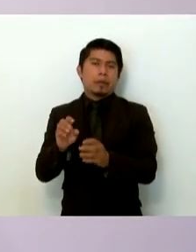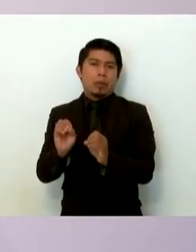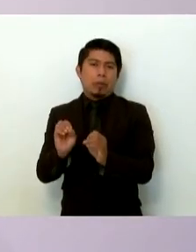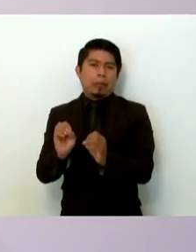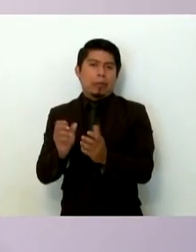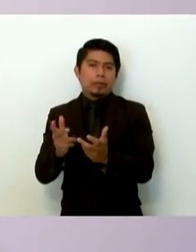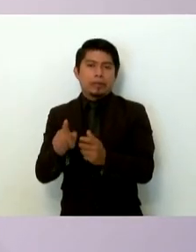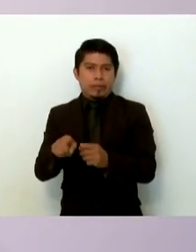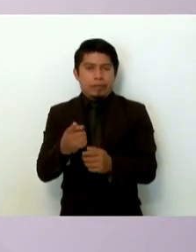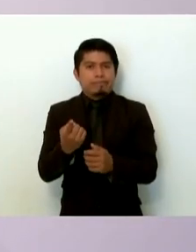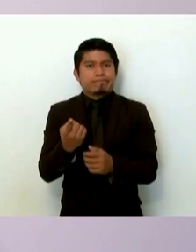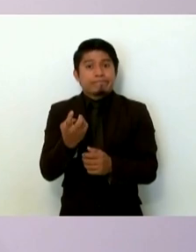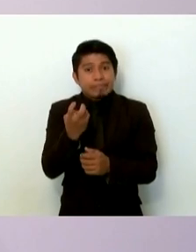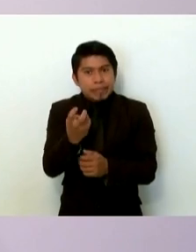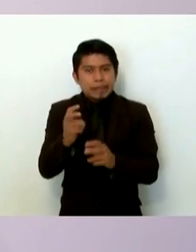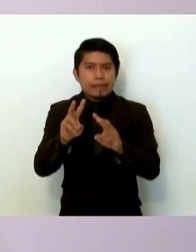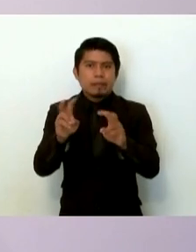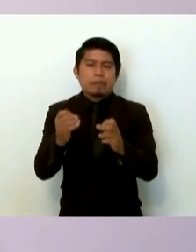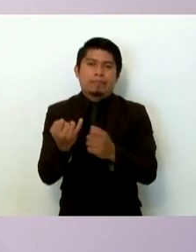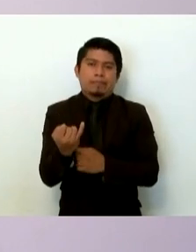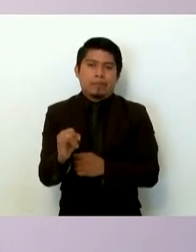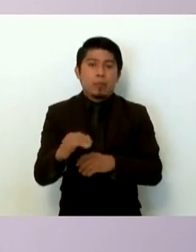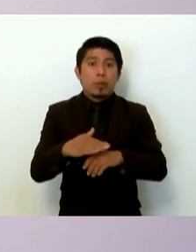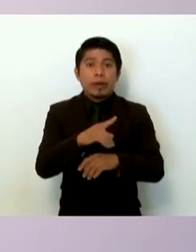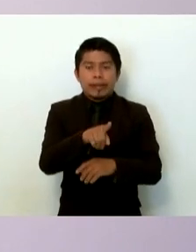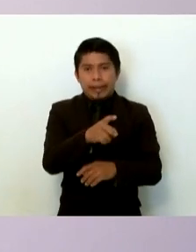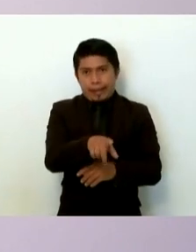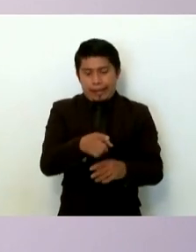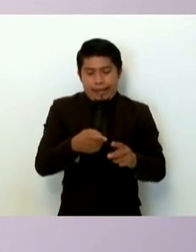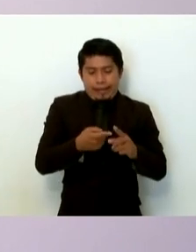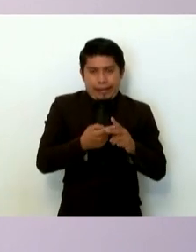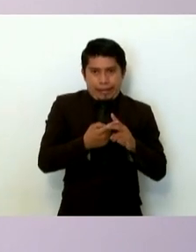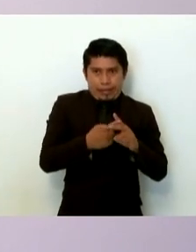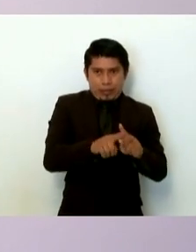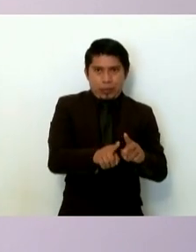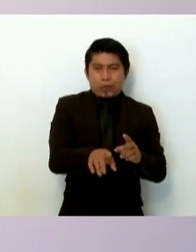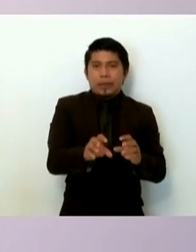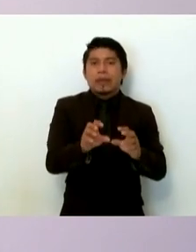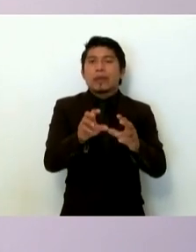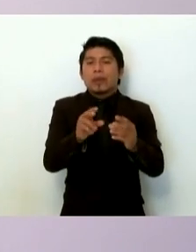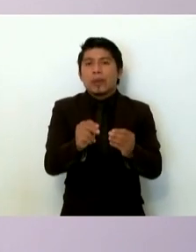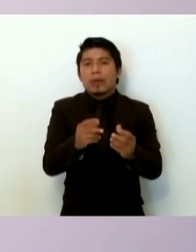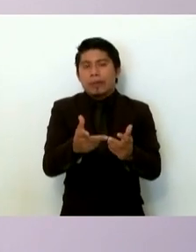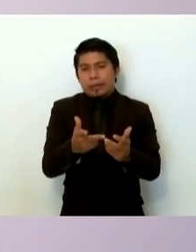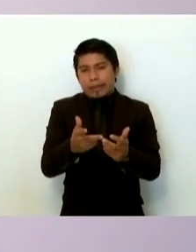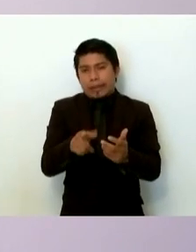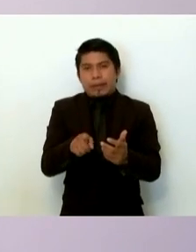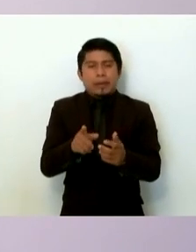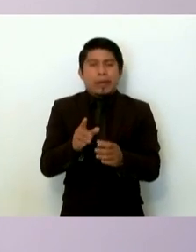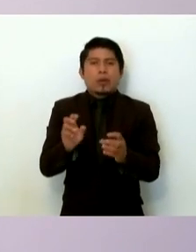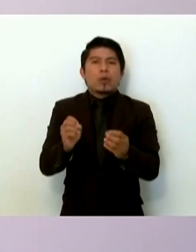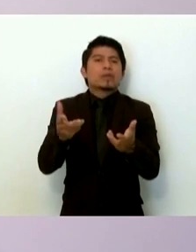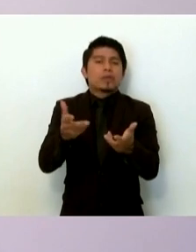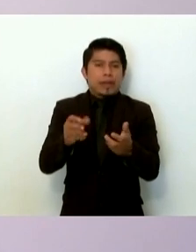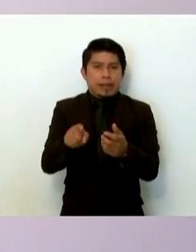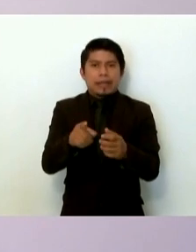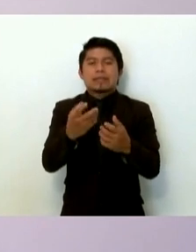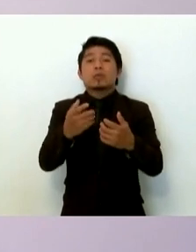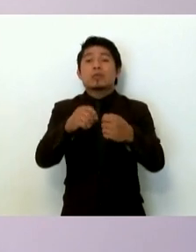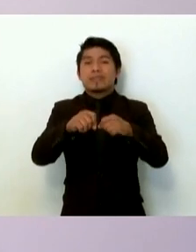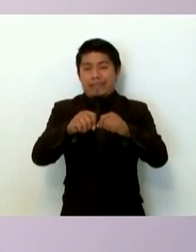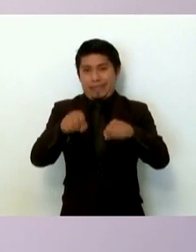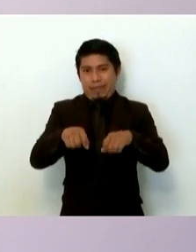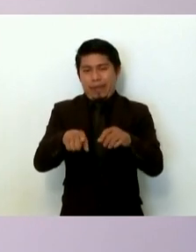cosa que es absurda, porque el principio de presunción de inocencia forma una parte clave del